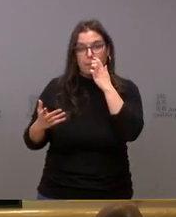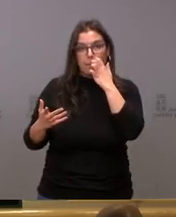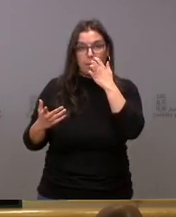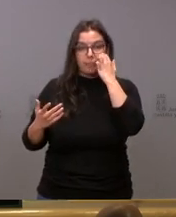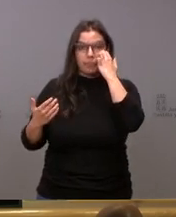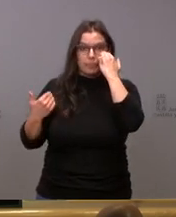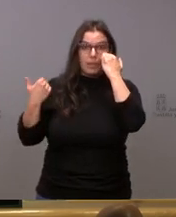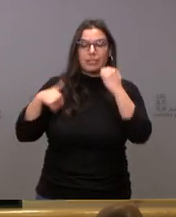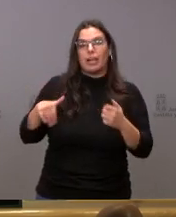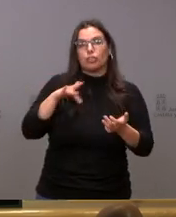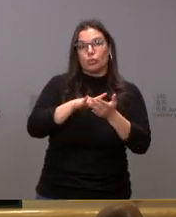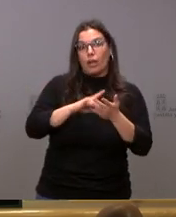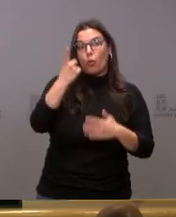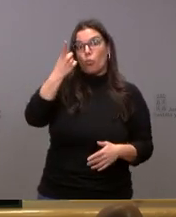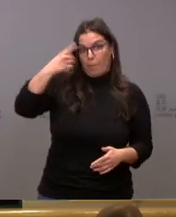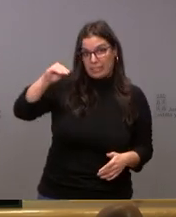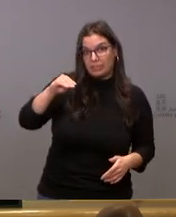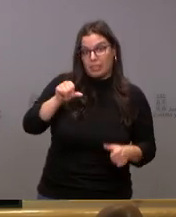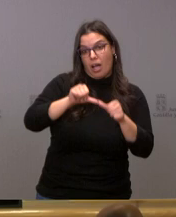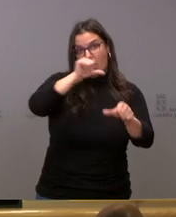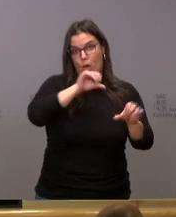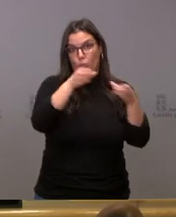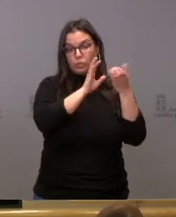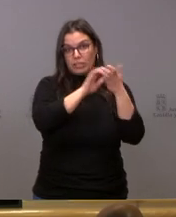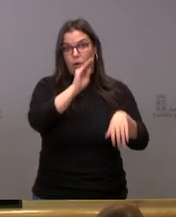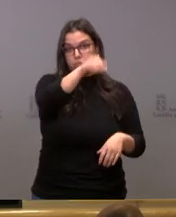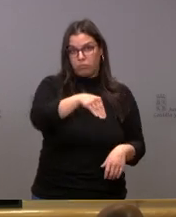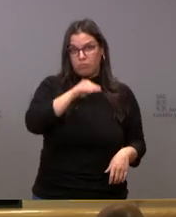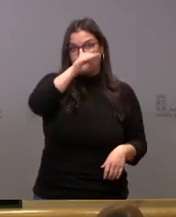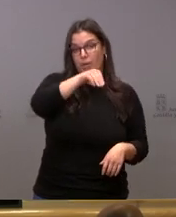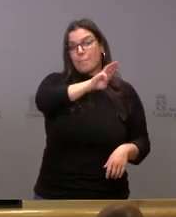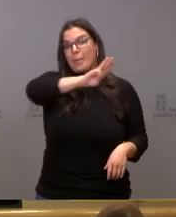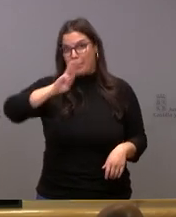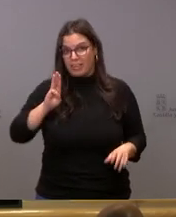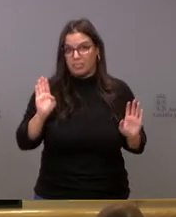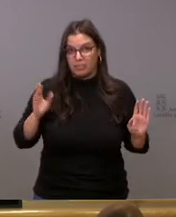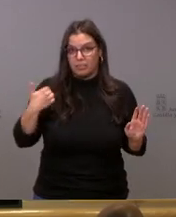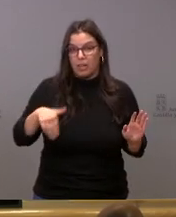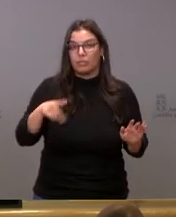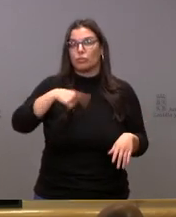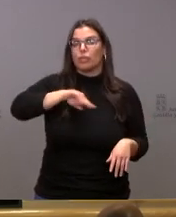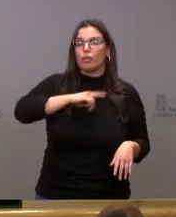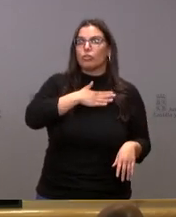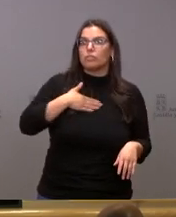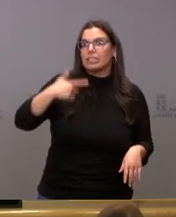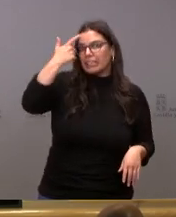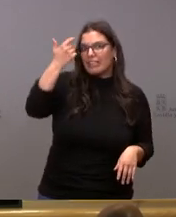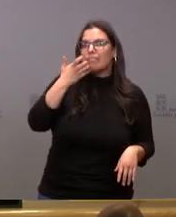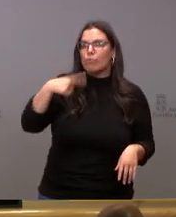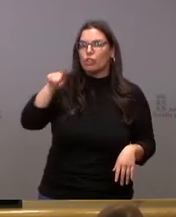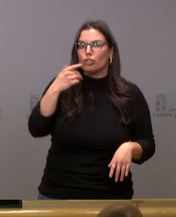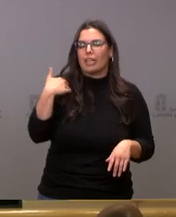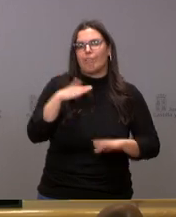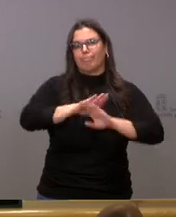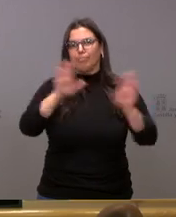apercibimiento más que recibe la Junta me gustaría bueno el Partido Popular perdón me gustaría saber si van a levantar el pie del acelerador